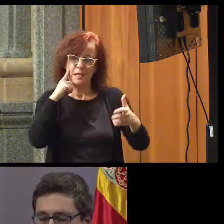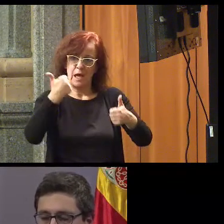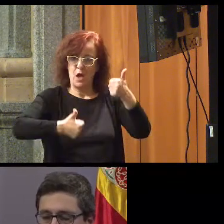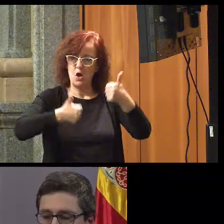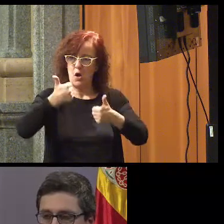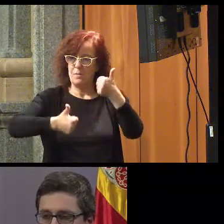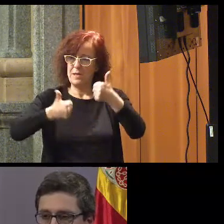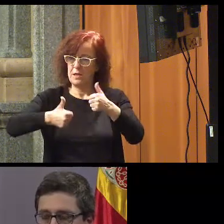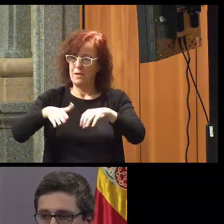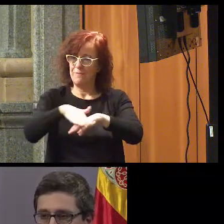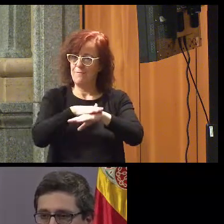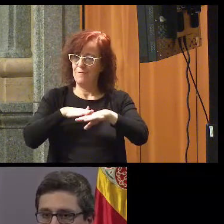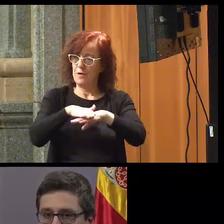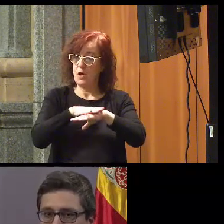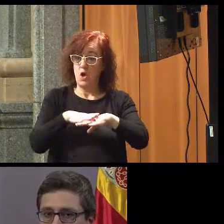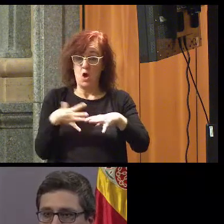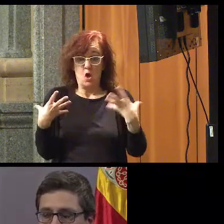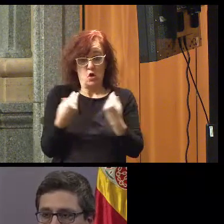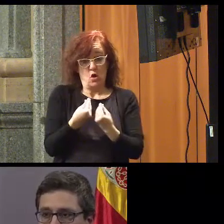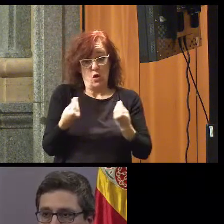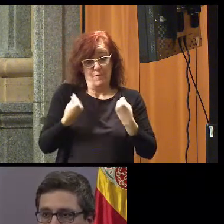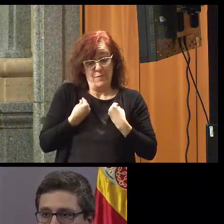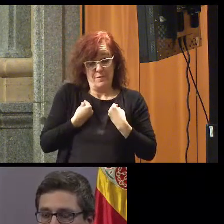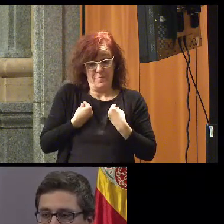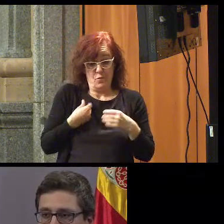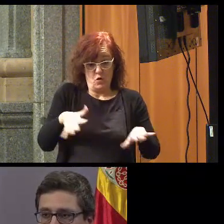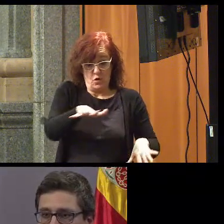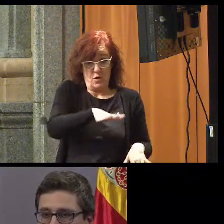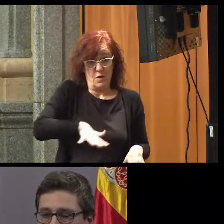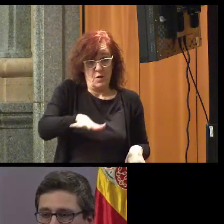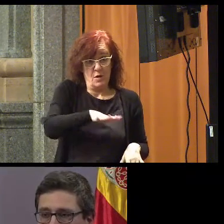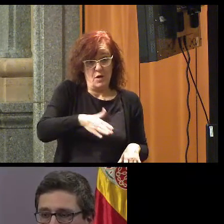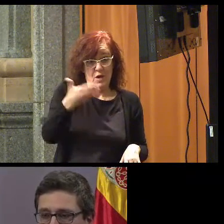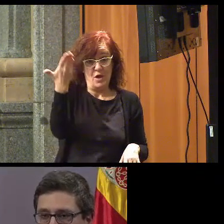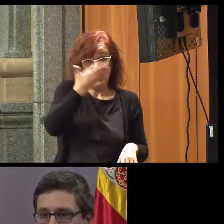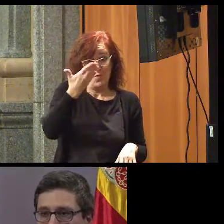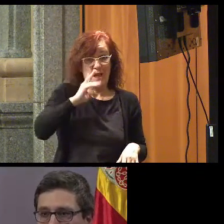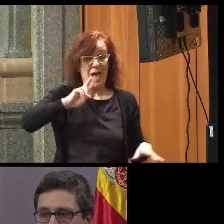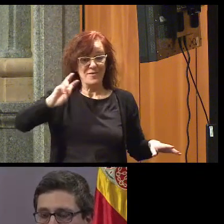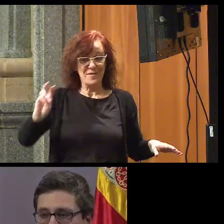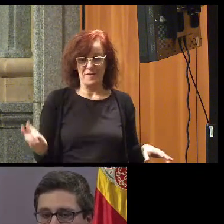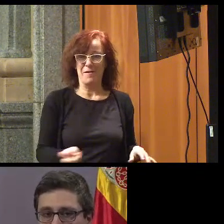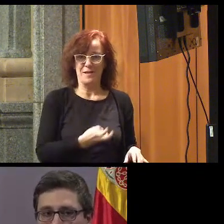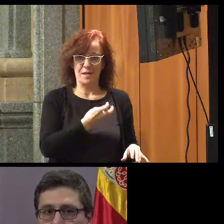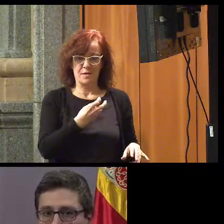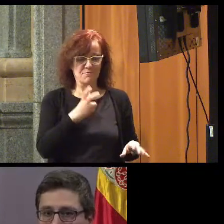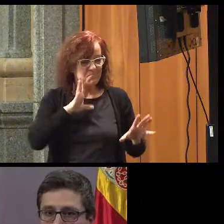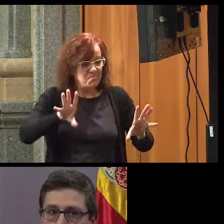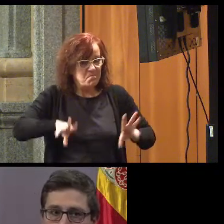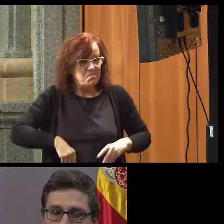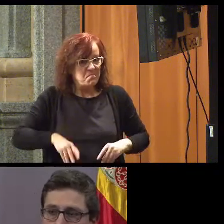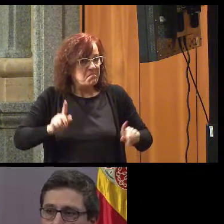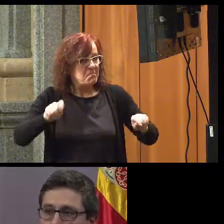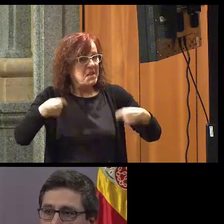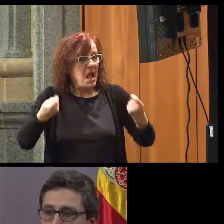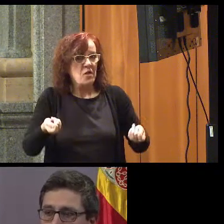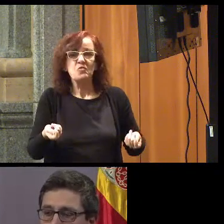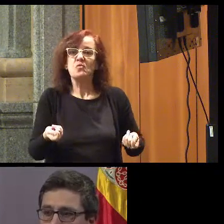que si convivimos en una escuela donde la diversidad es asumida con naturalidad,